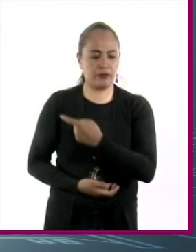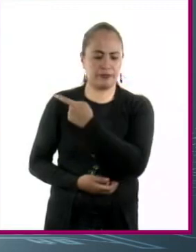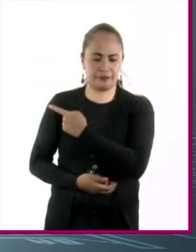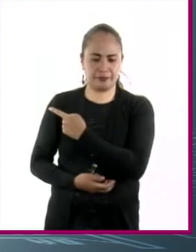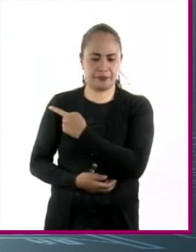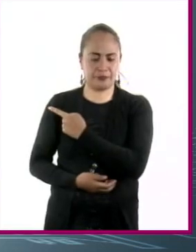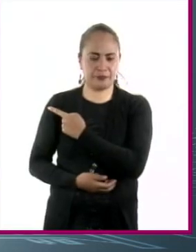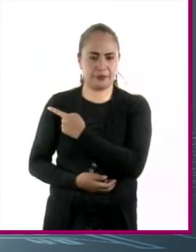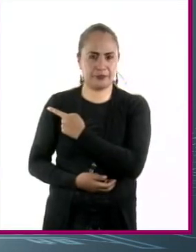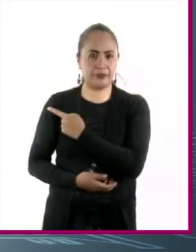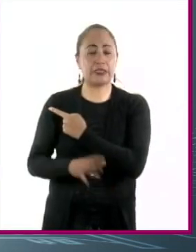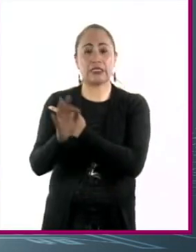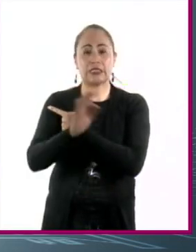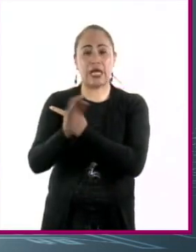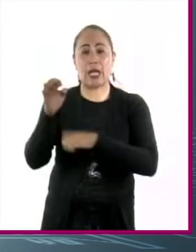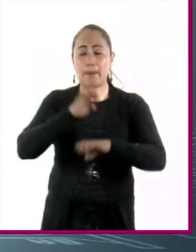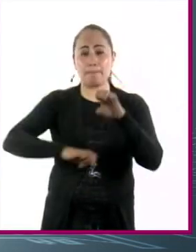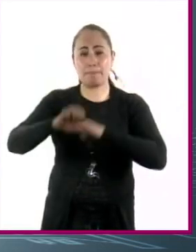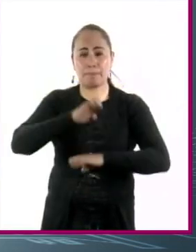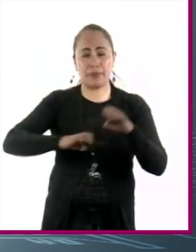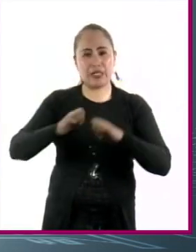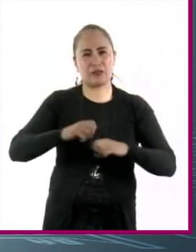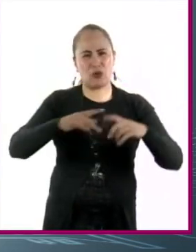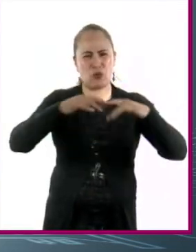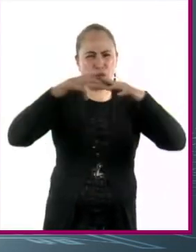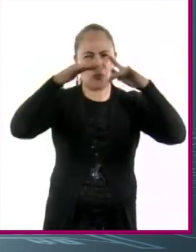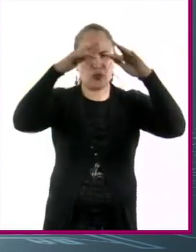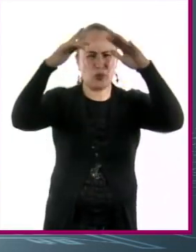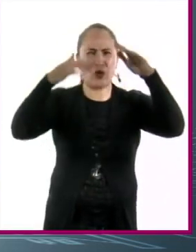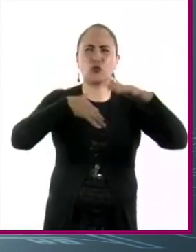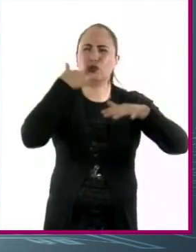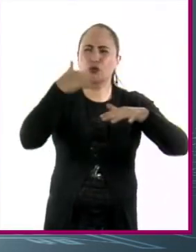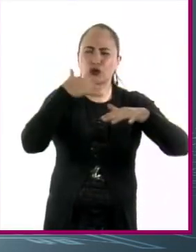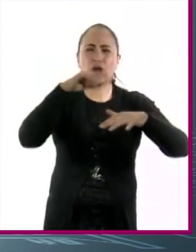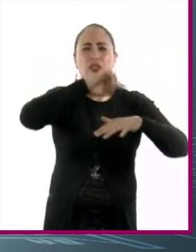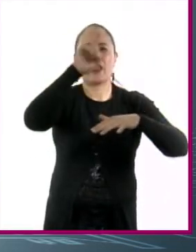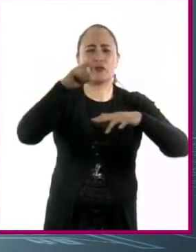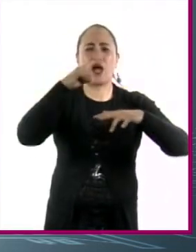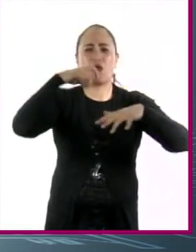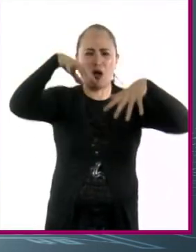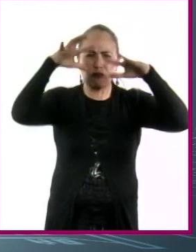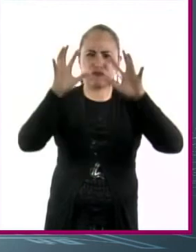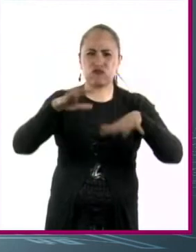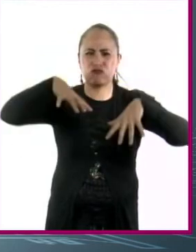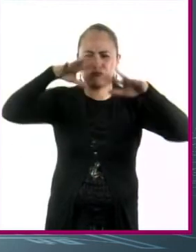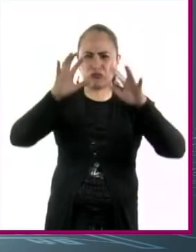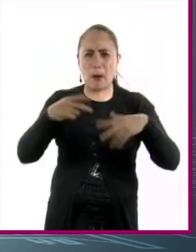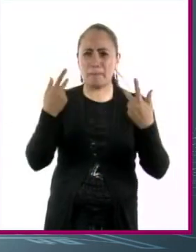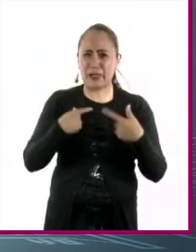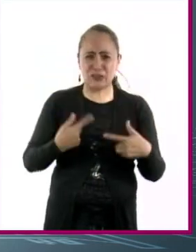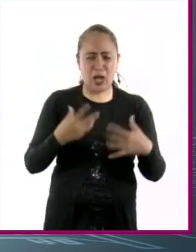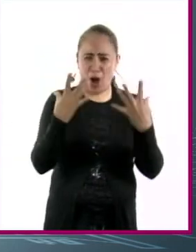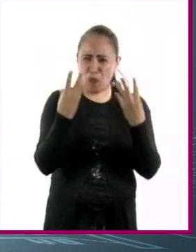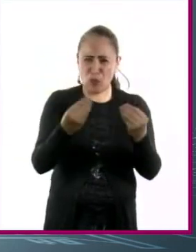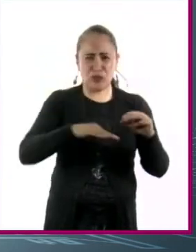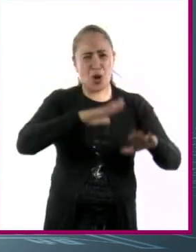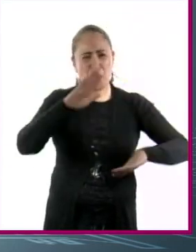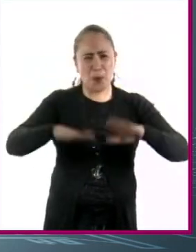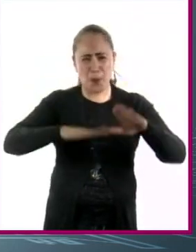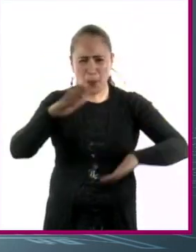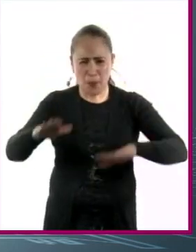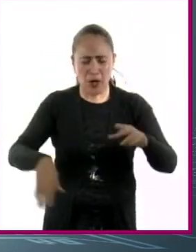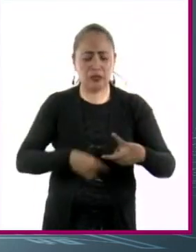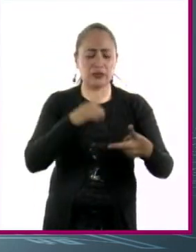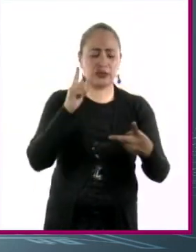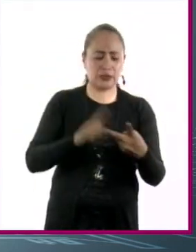contaminó el aire con una toxina, la cual al subir a la atmósfera y caer en forma de lluvia, causa la muerte de una gran cantidad de personas en la zona. La